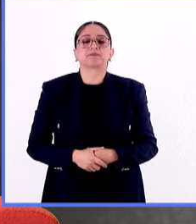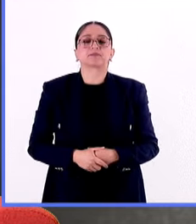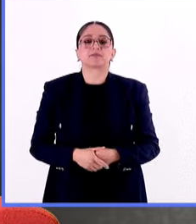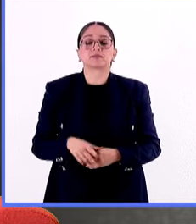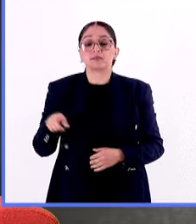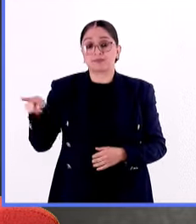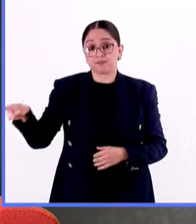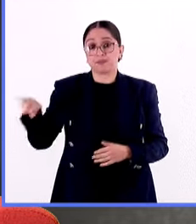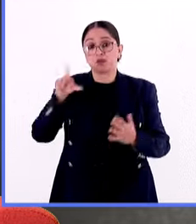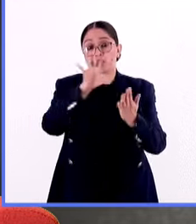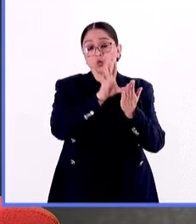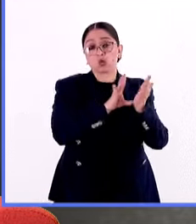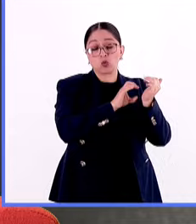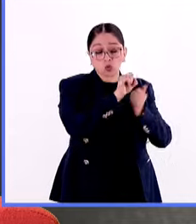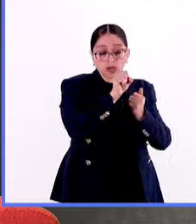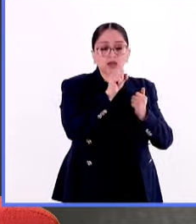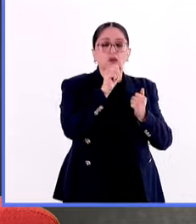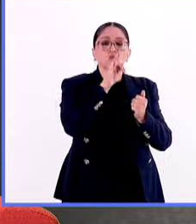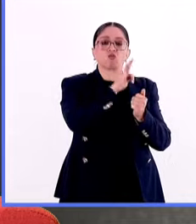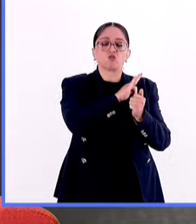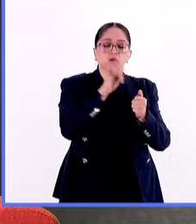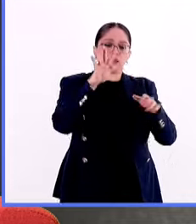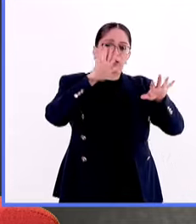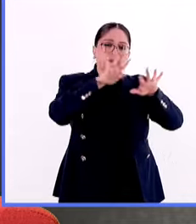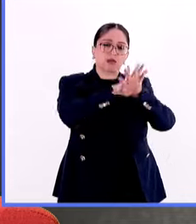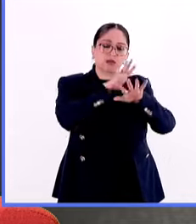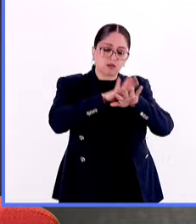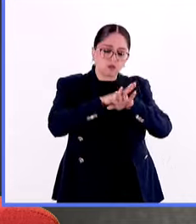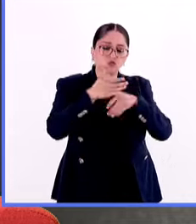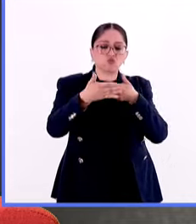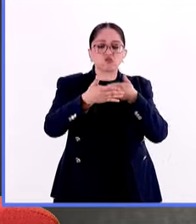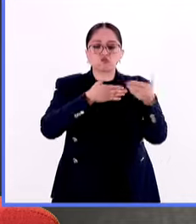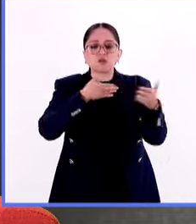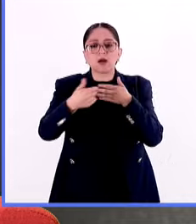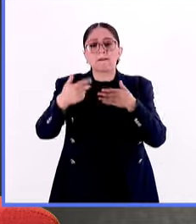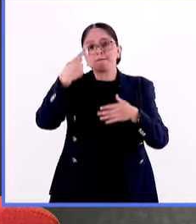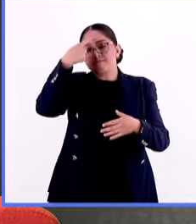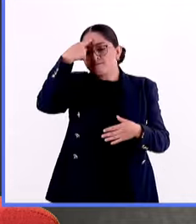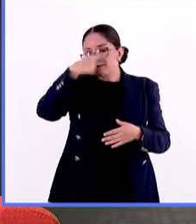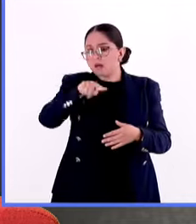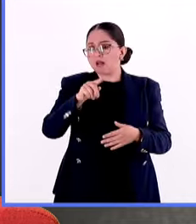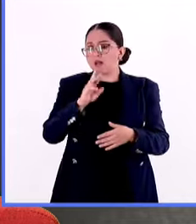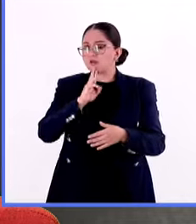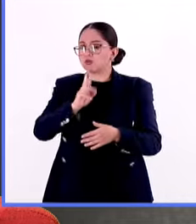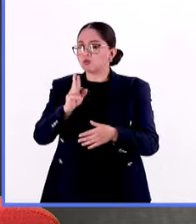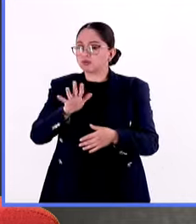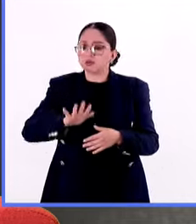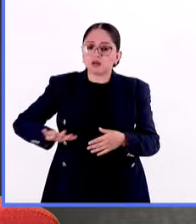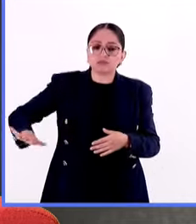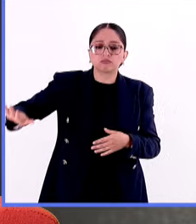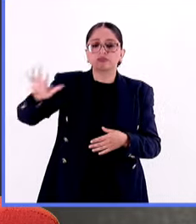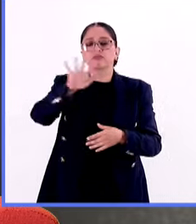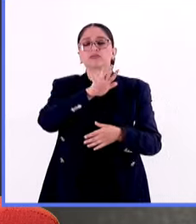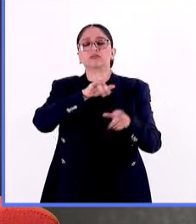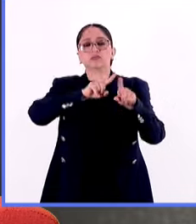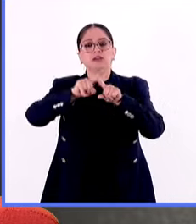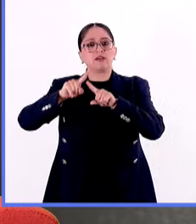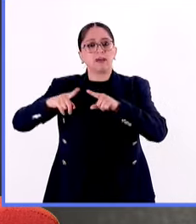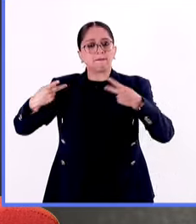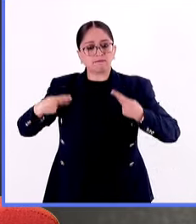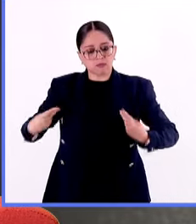mecanismo de reformas para actualizarla y responder a las necesidades de esta sociedad, de las demandas de la sociedad.